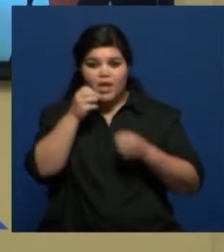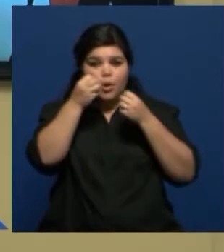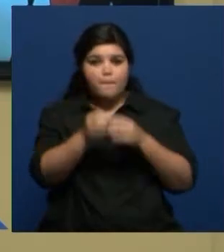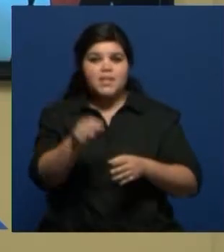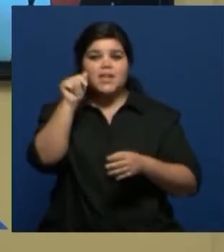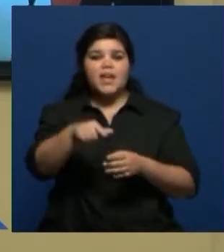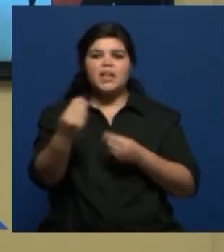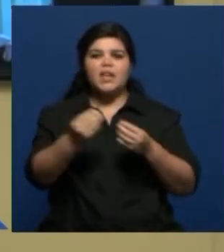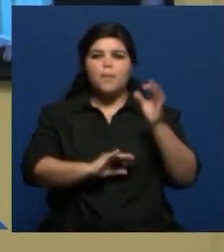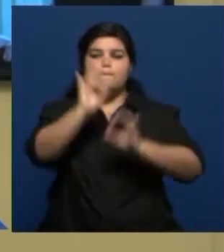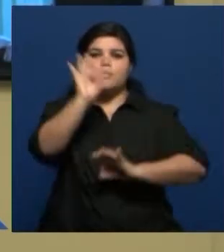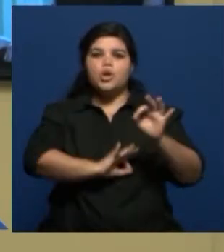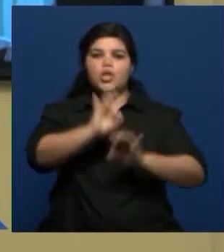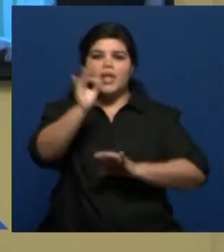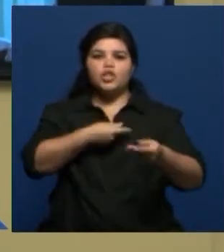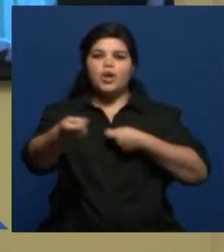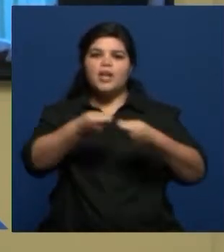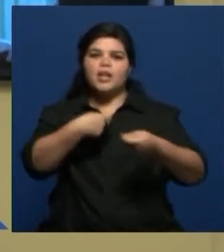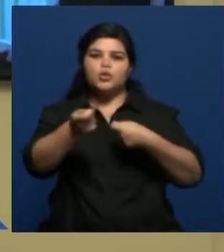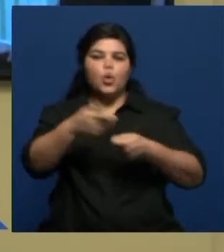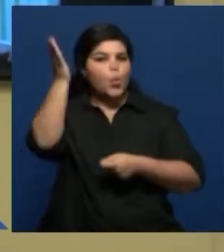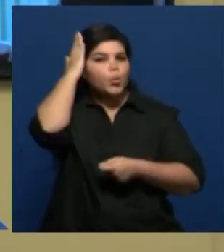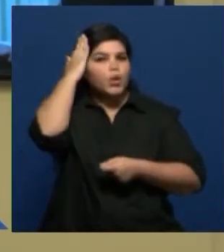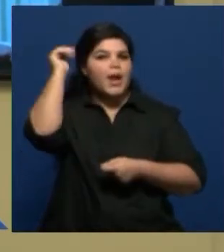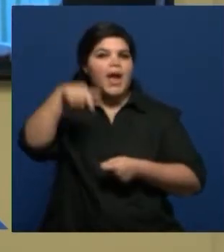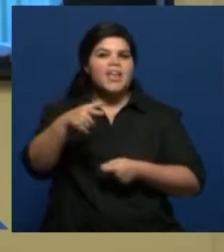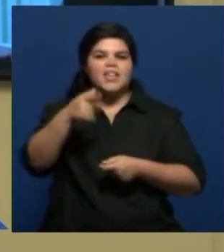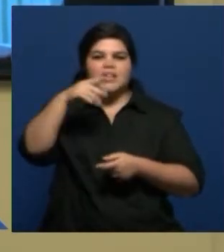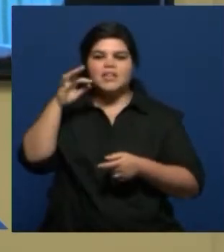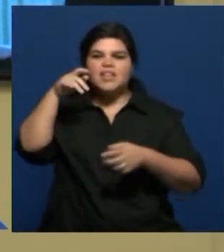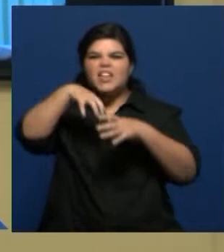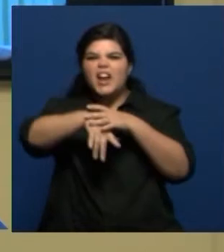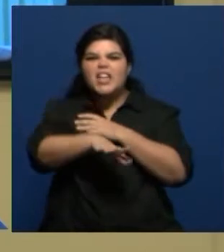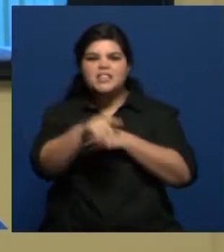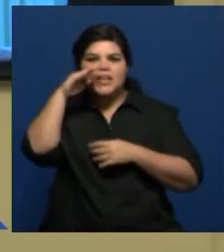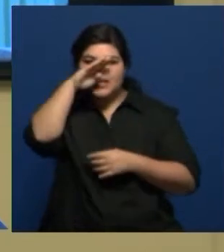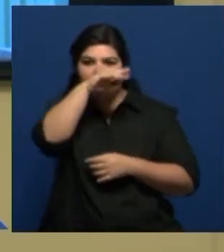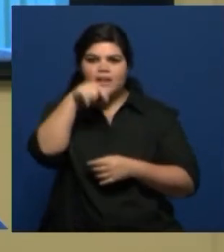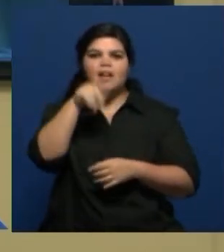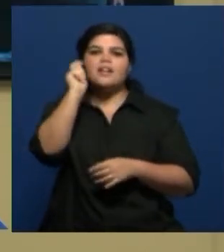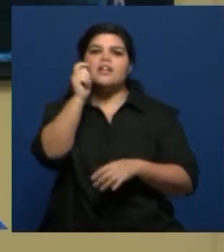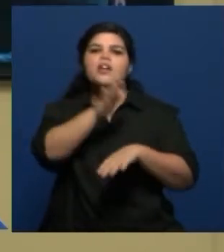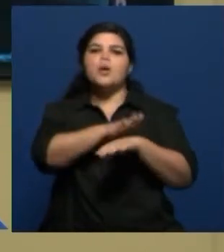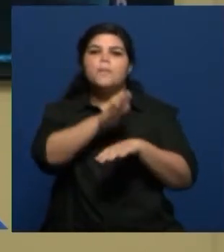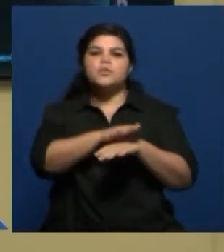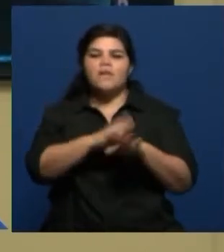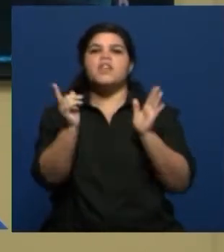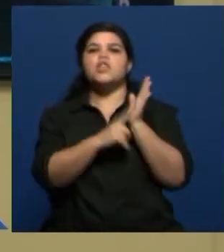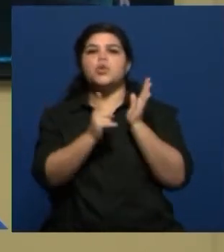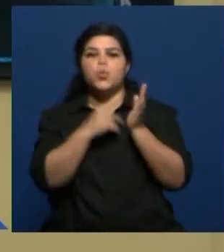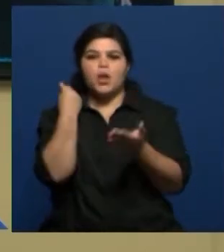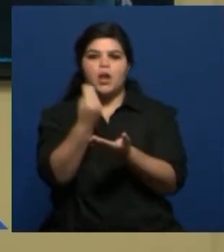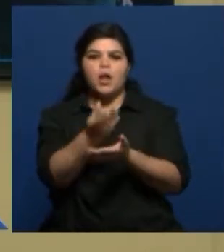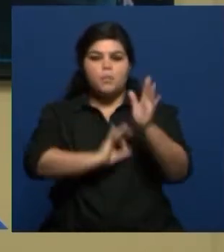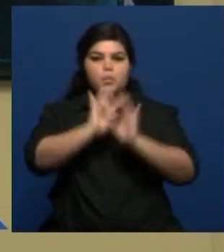con el proyecto de gestión cultural en Raíces Negras, Cultura en Movimiento. La impulsora, la responsable, la titular de este